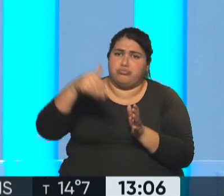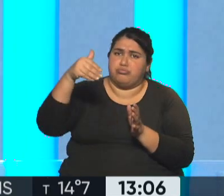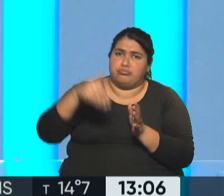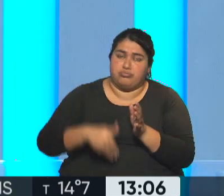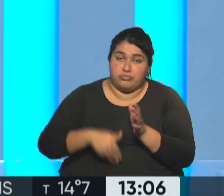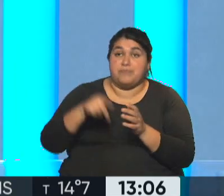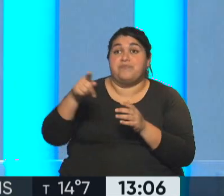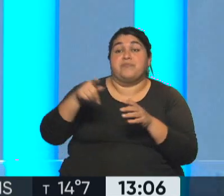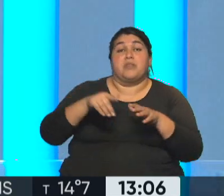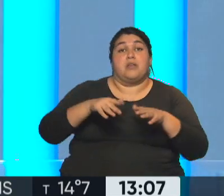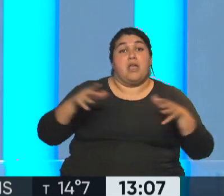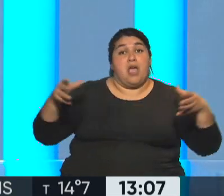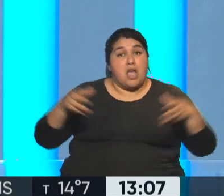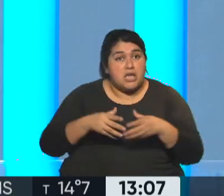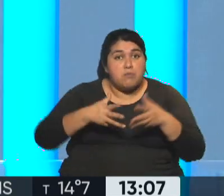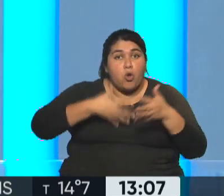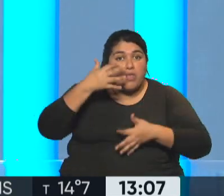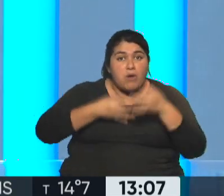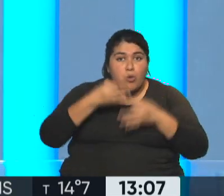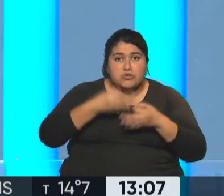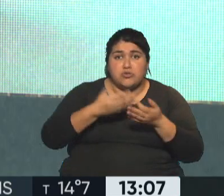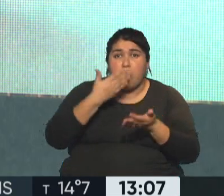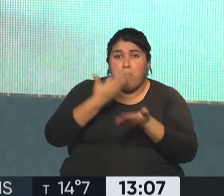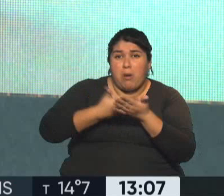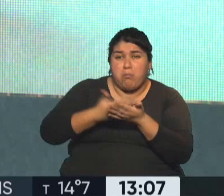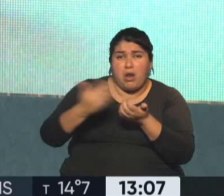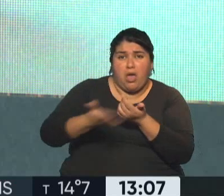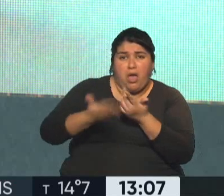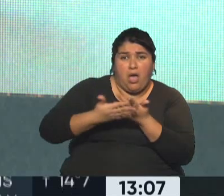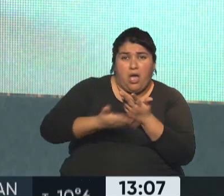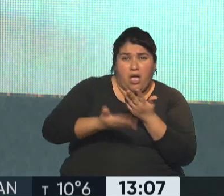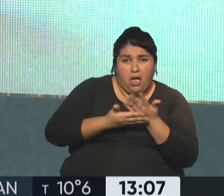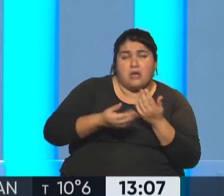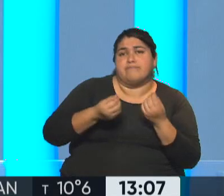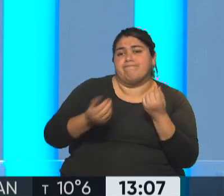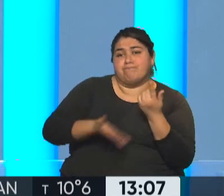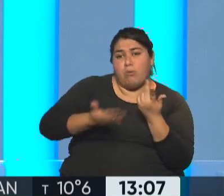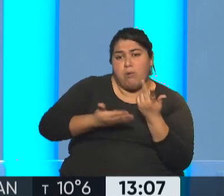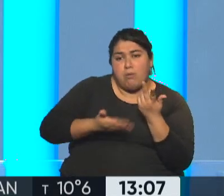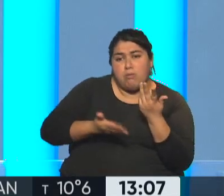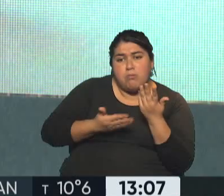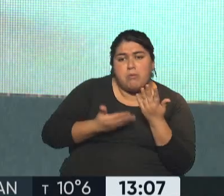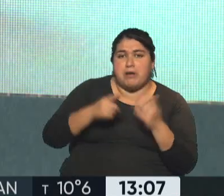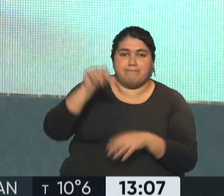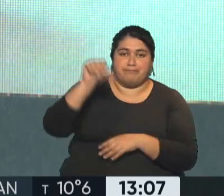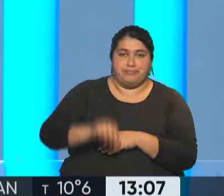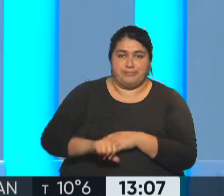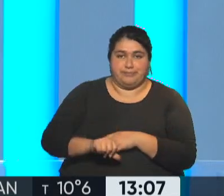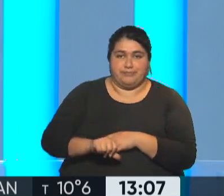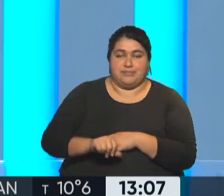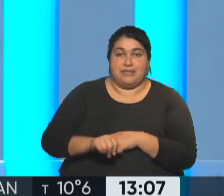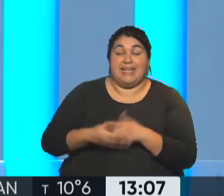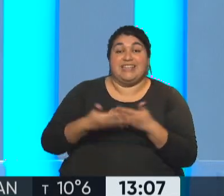solicitud no cuenta con toda la documentación completa. Y un certificado importante, ¿no? Clave, podemos decir, lógico, claro. Entonces,